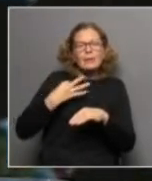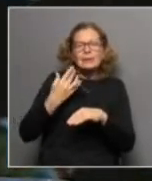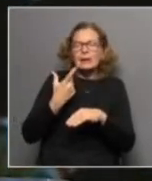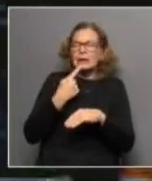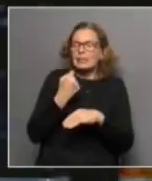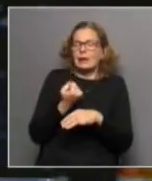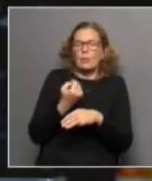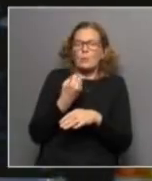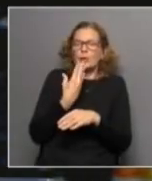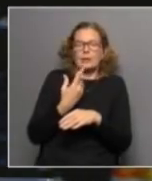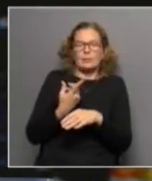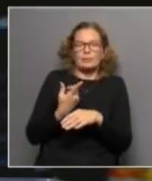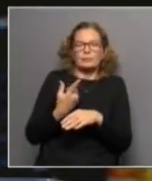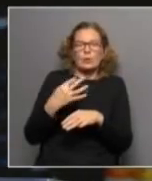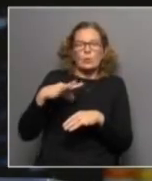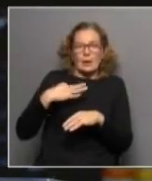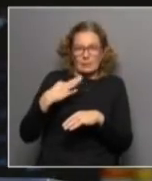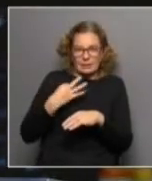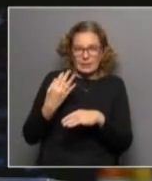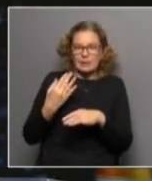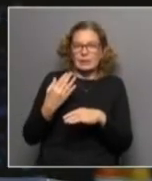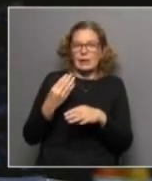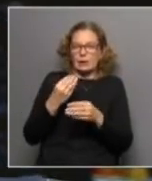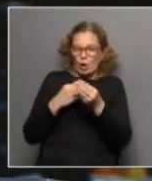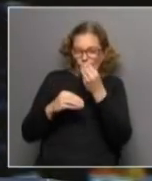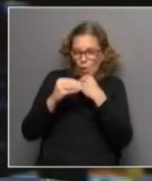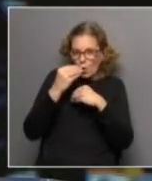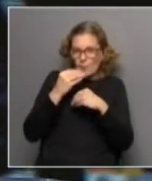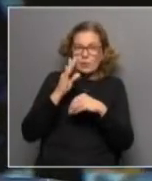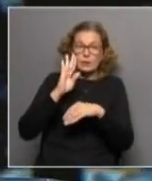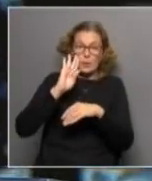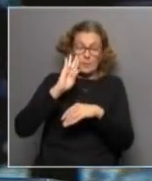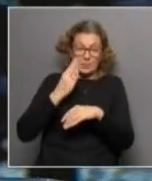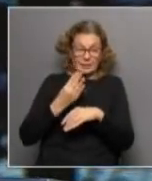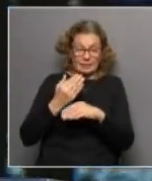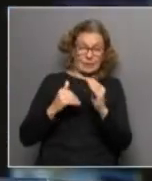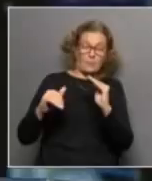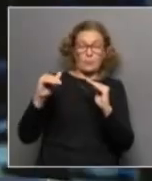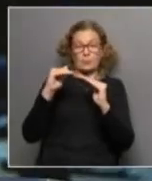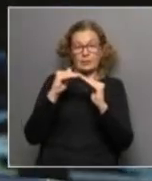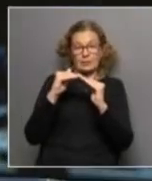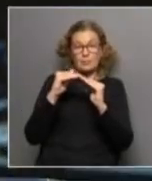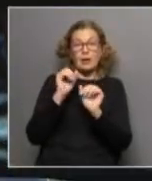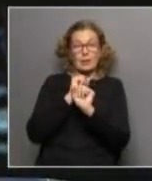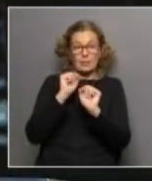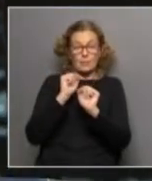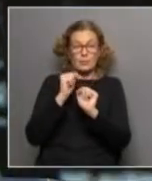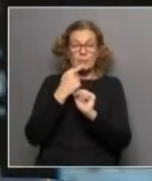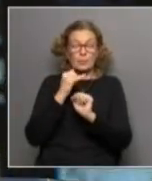digna, digamos, que consumen una cantidad de calorías que nos parece que están por encima de lo que se requiere para